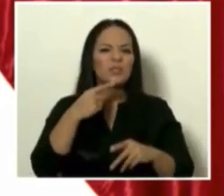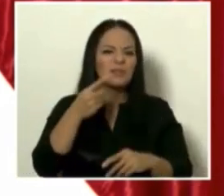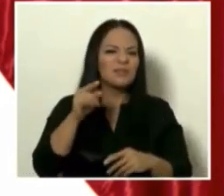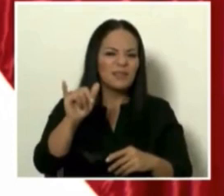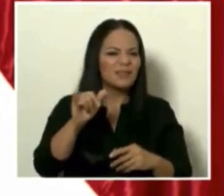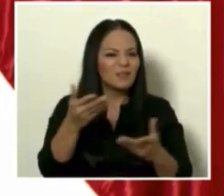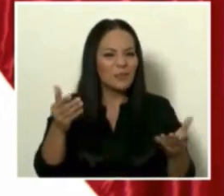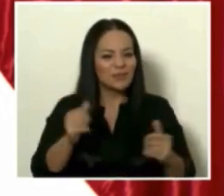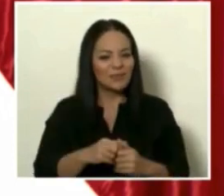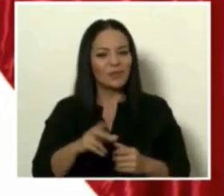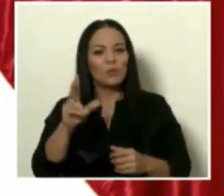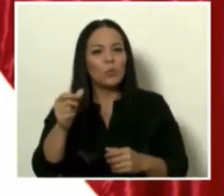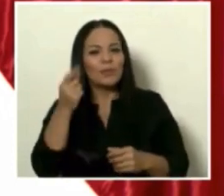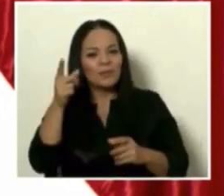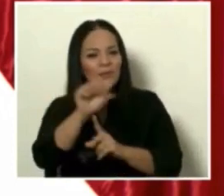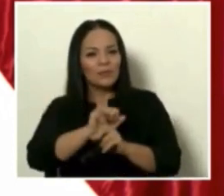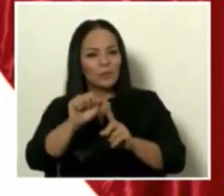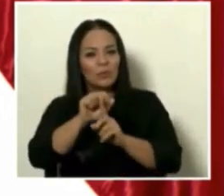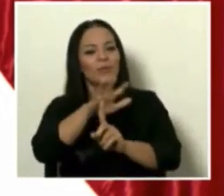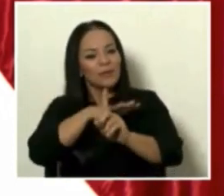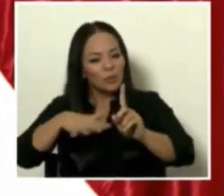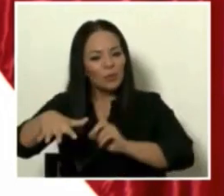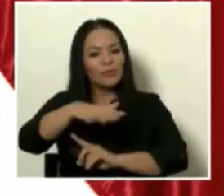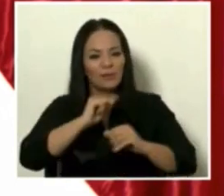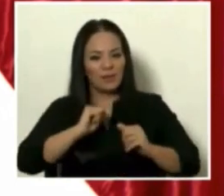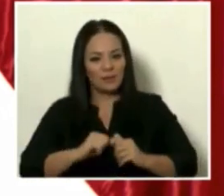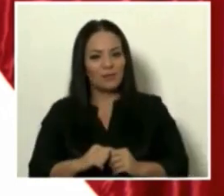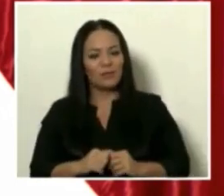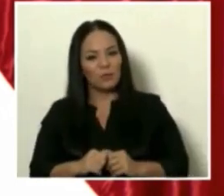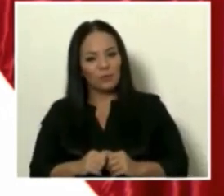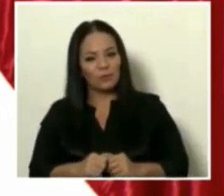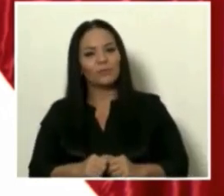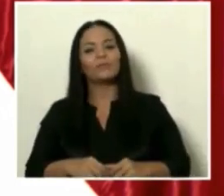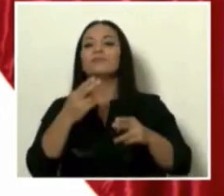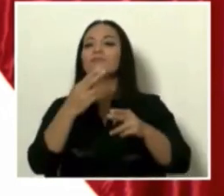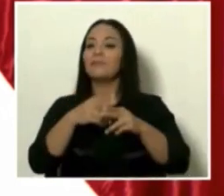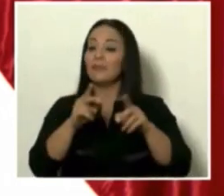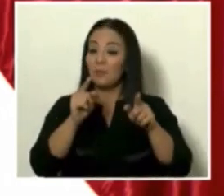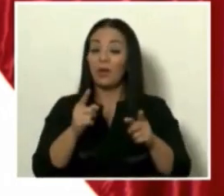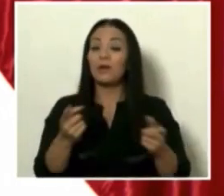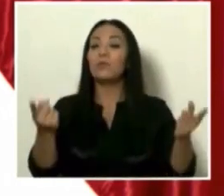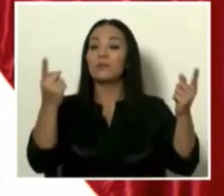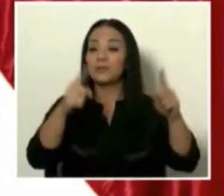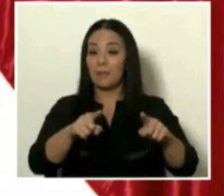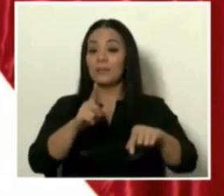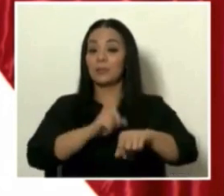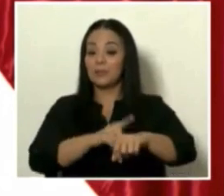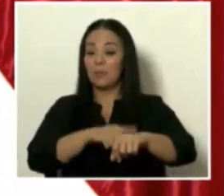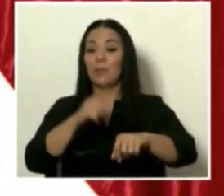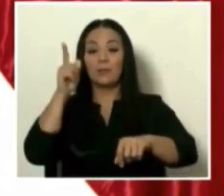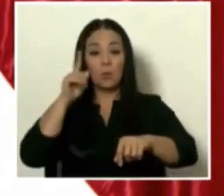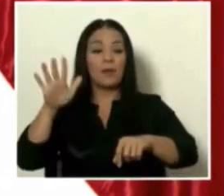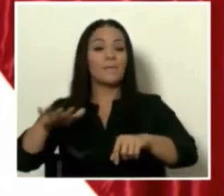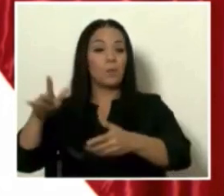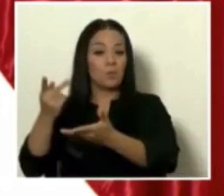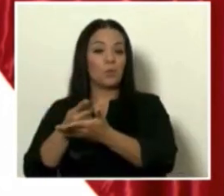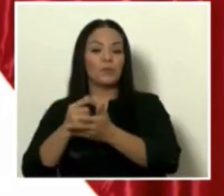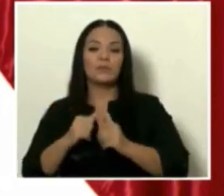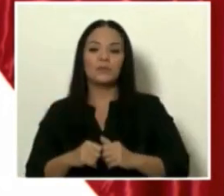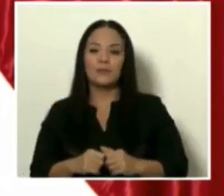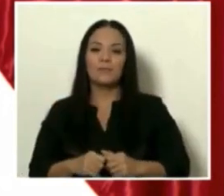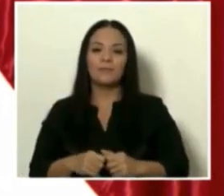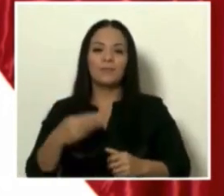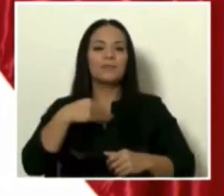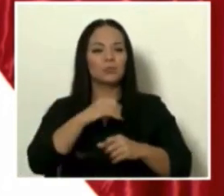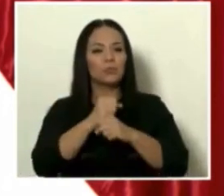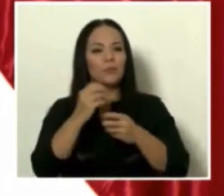las circunstancias del contexto temporal y de lo que estaba ocurriendo en Limón, de lo que el ministro de Seguridad